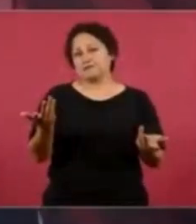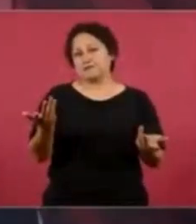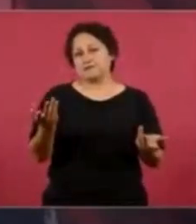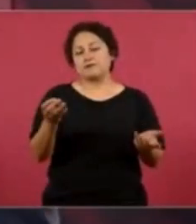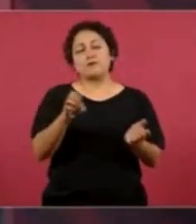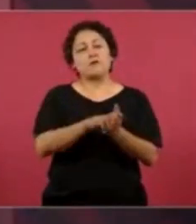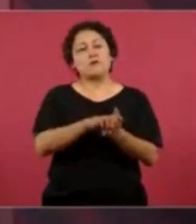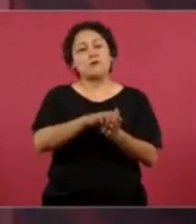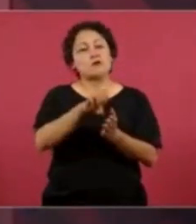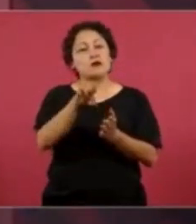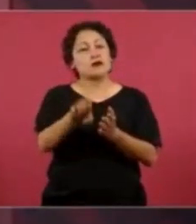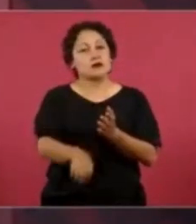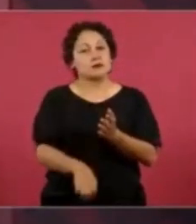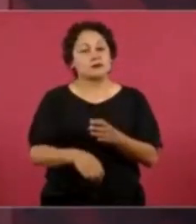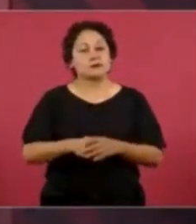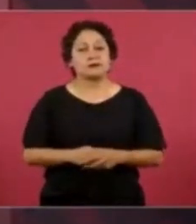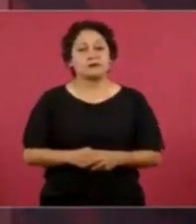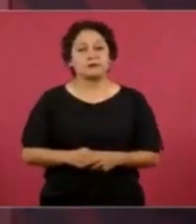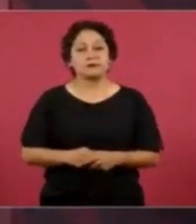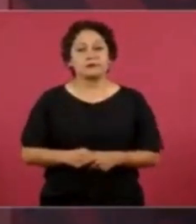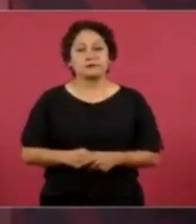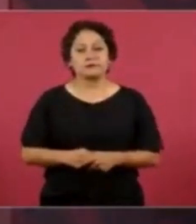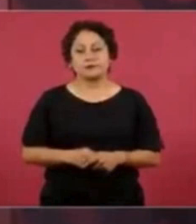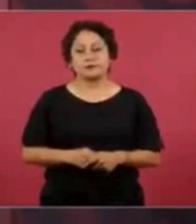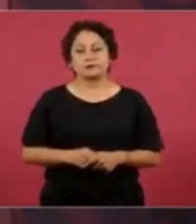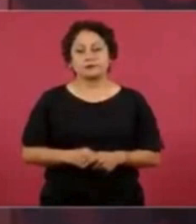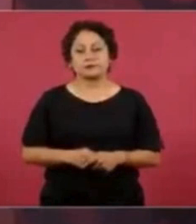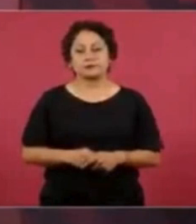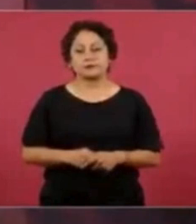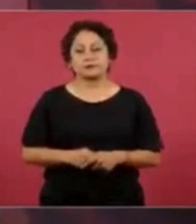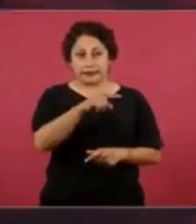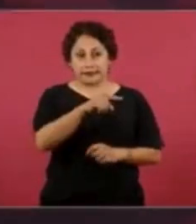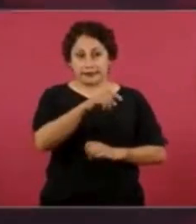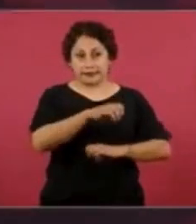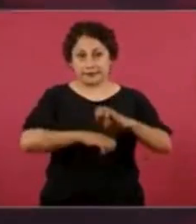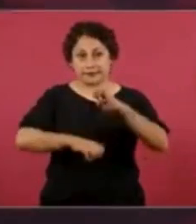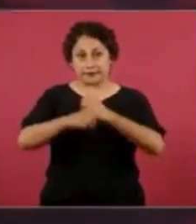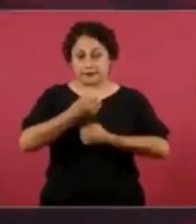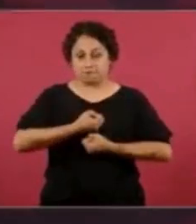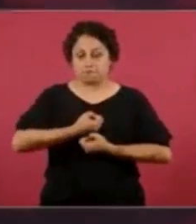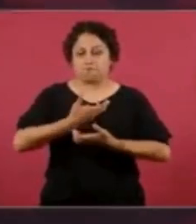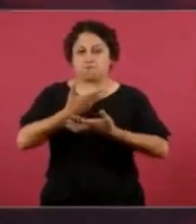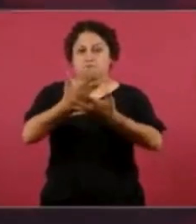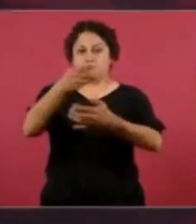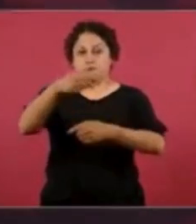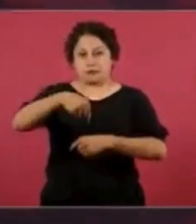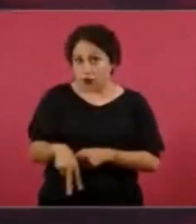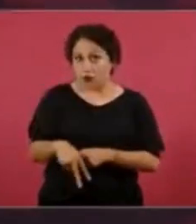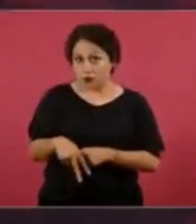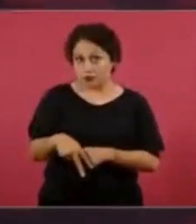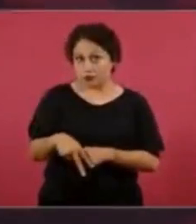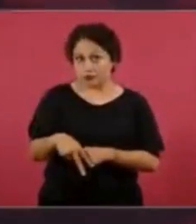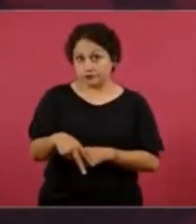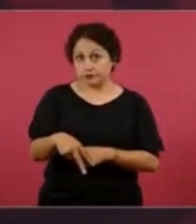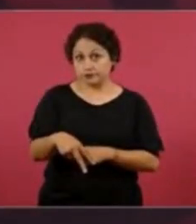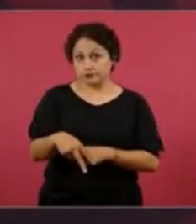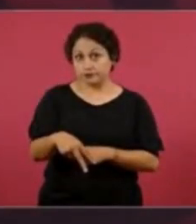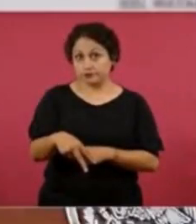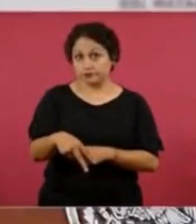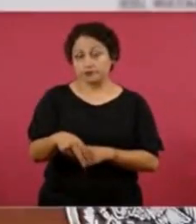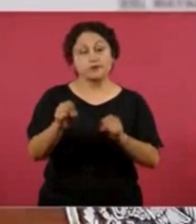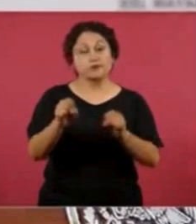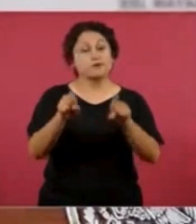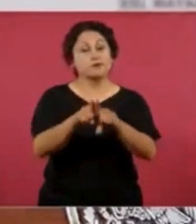el principio de autodeterminación y el respeto al mandato democrático que encabeza. En un contexto de transición política,